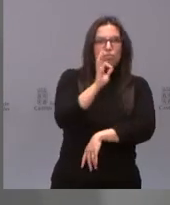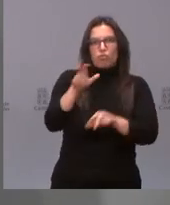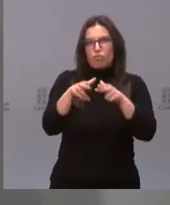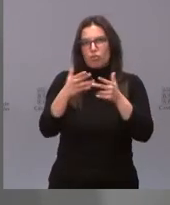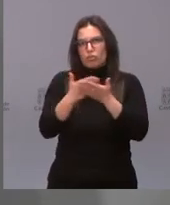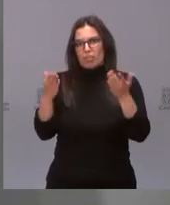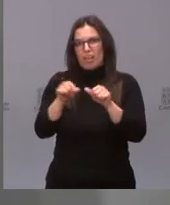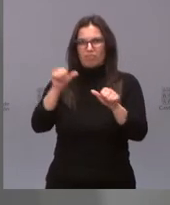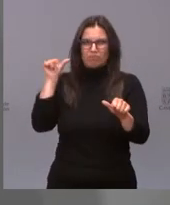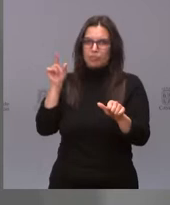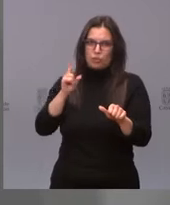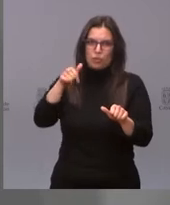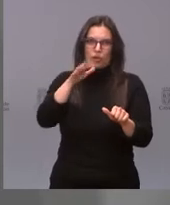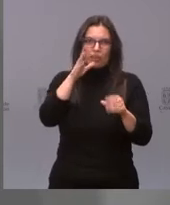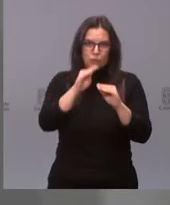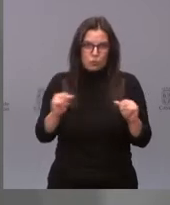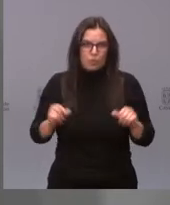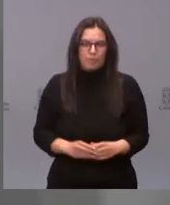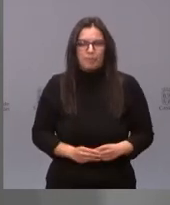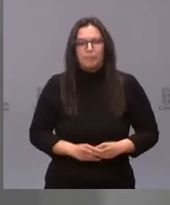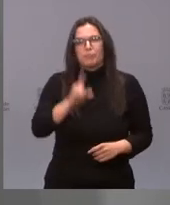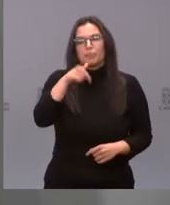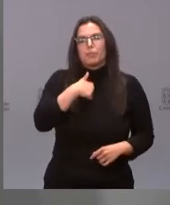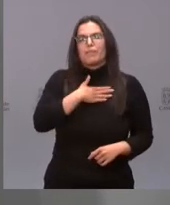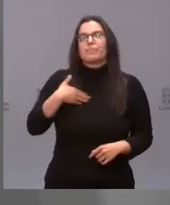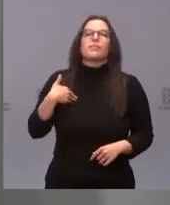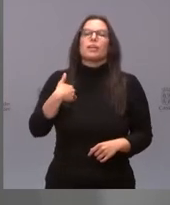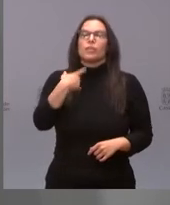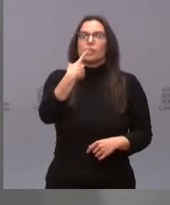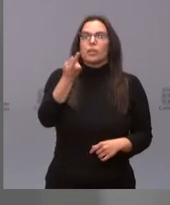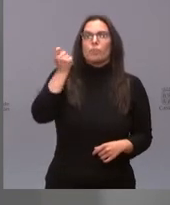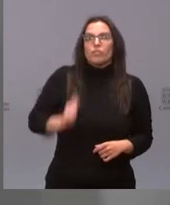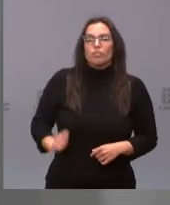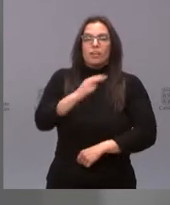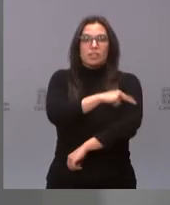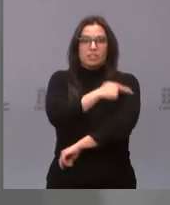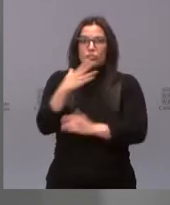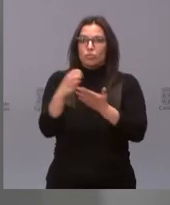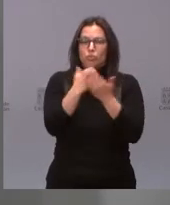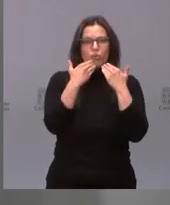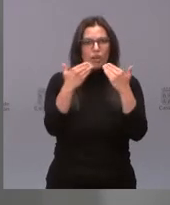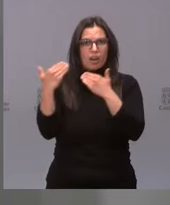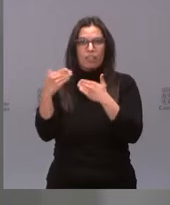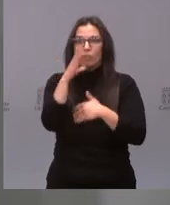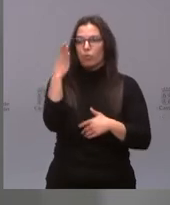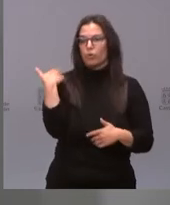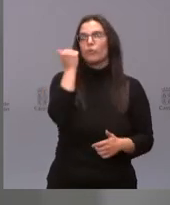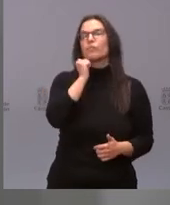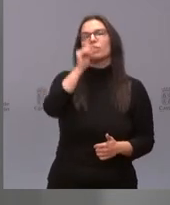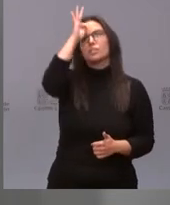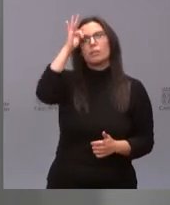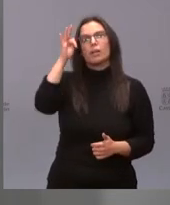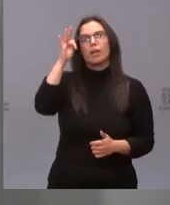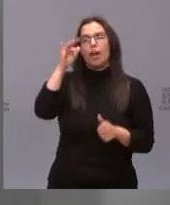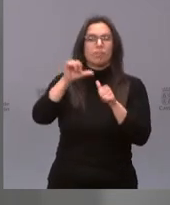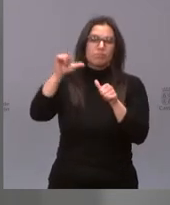olas anteriores. Quiero también agradecer a todos los profesionales sanitarios que durante este fin de semana y